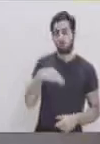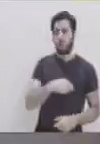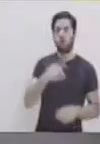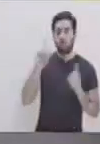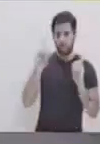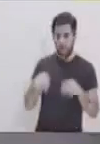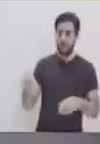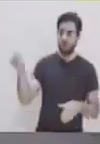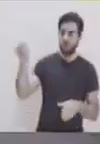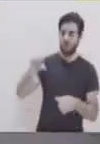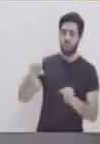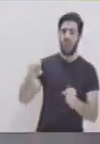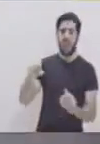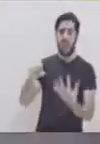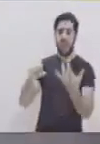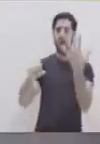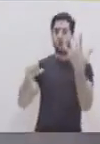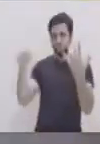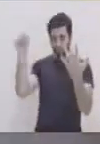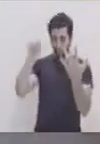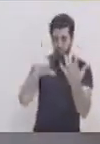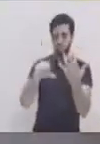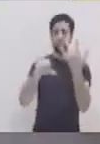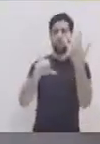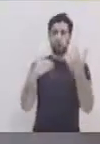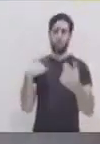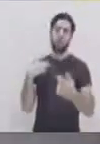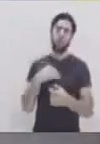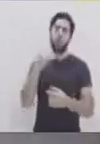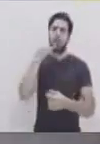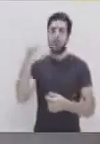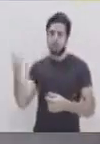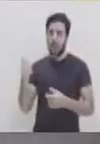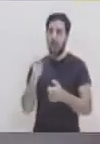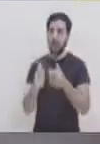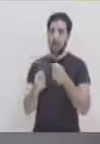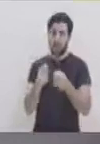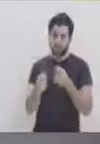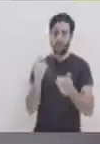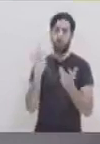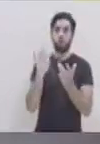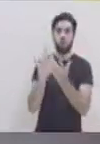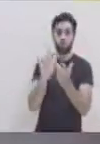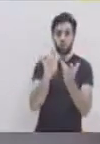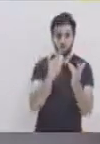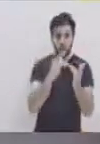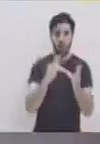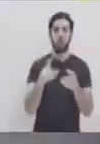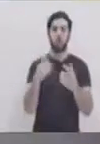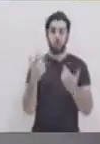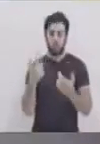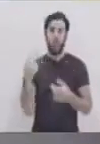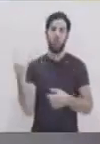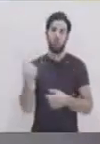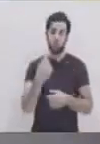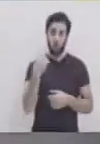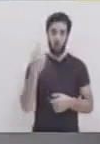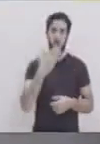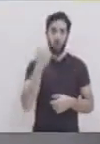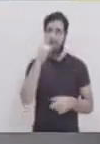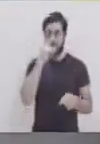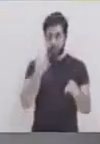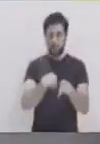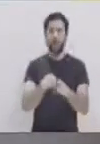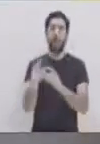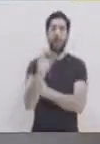regar diariamente. O sea, no es que estemos ahí pendientes de ellas, llamándoles, escribiéndoles, ¿verdad? O queriendo estar con esa